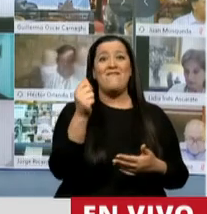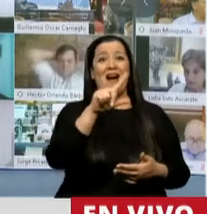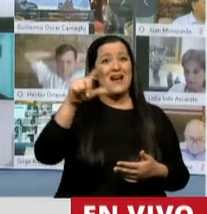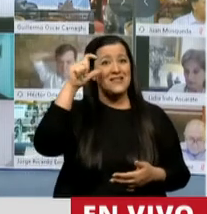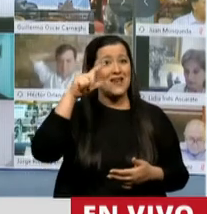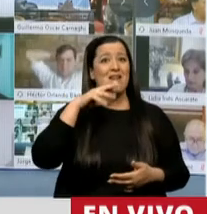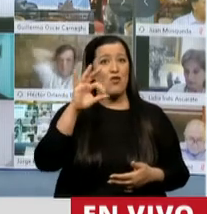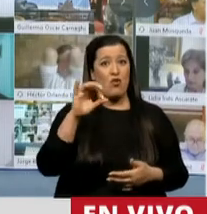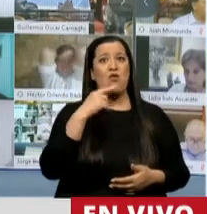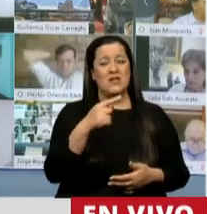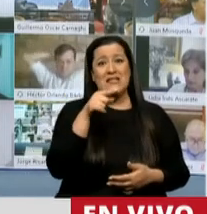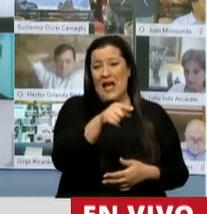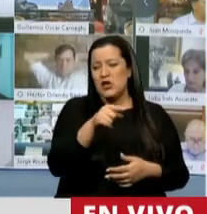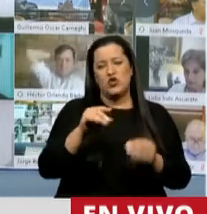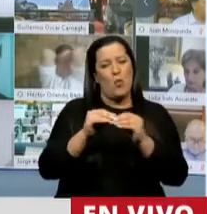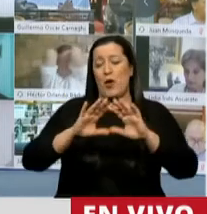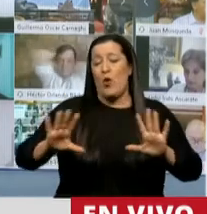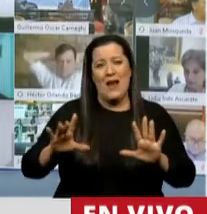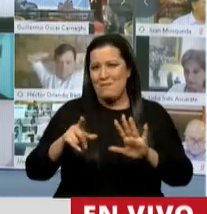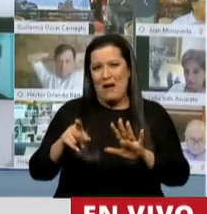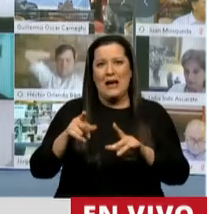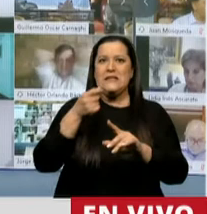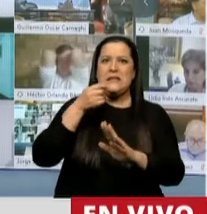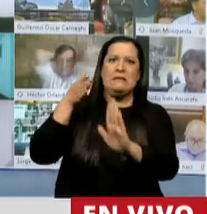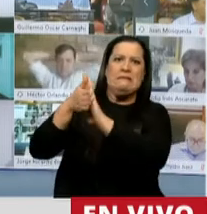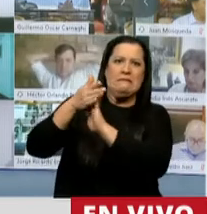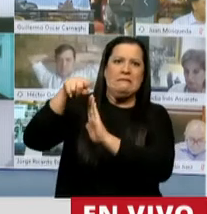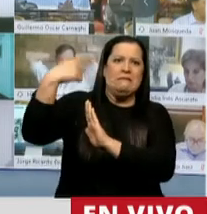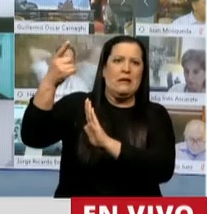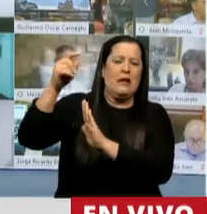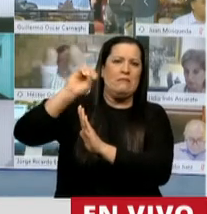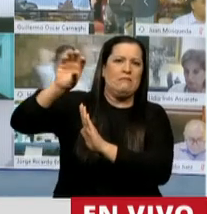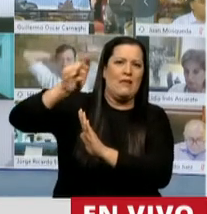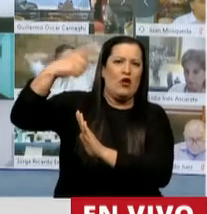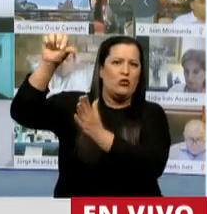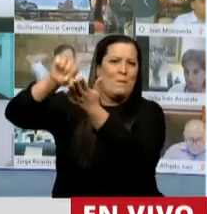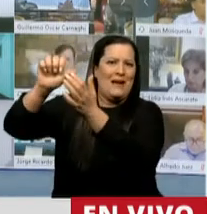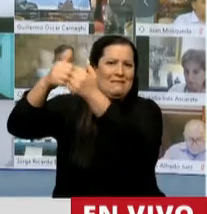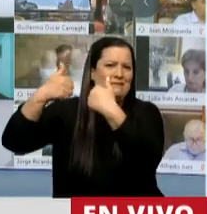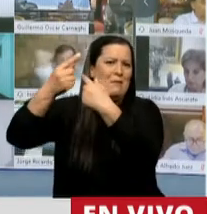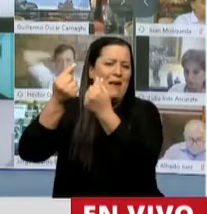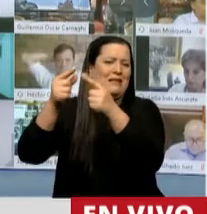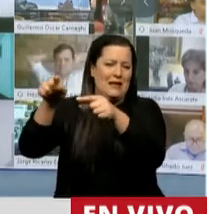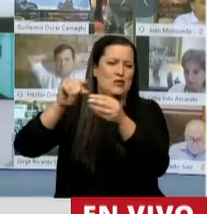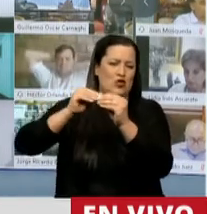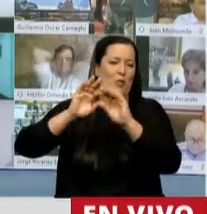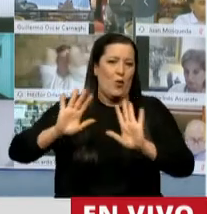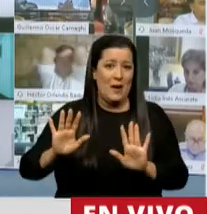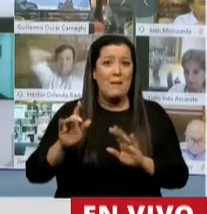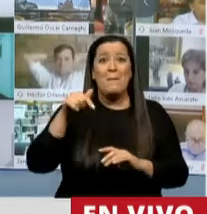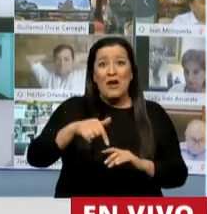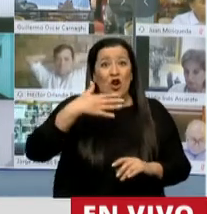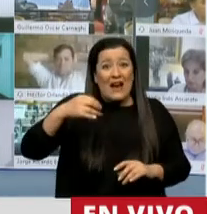drama para la humanidad. Hay que decir que Argentina está discutiendo esto, pero este es un tema